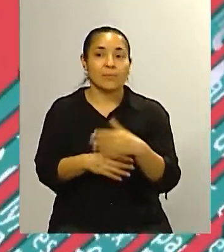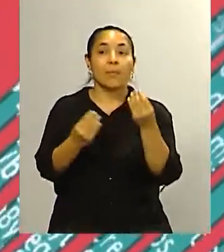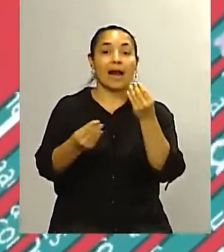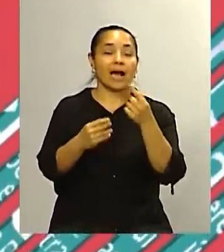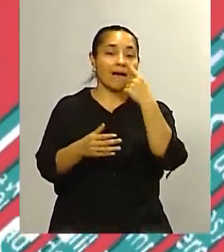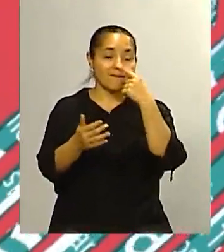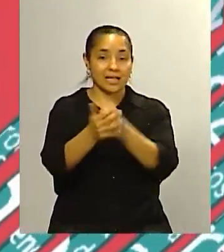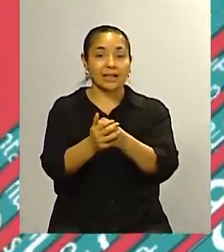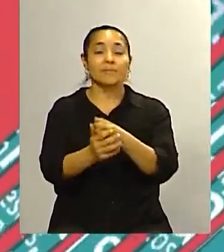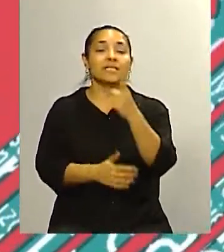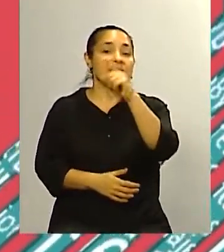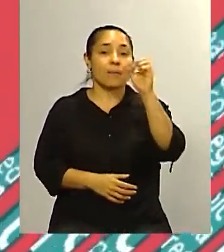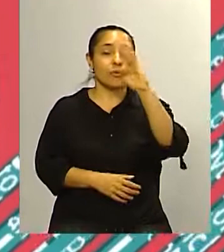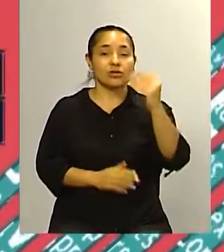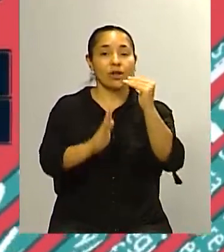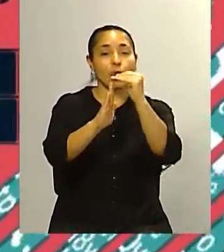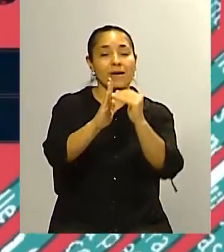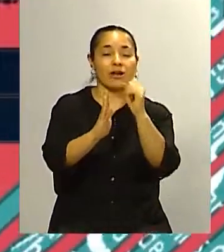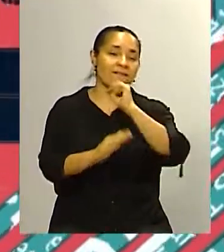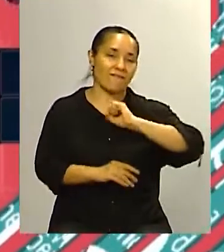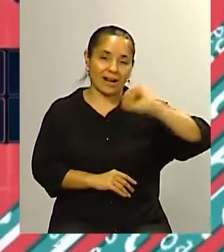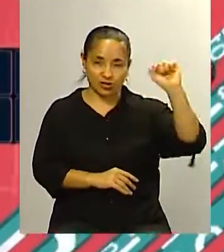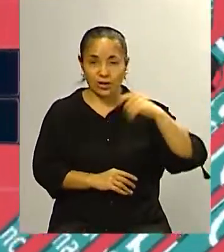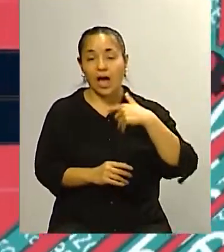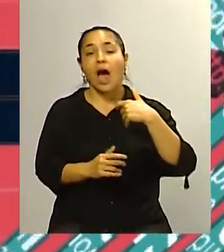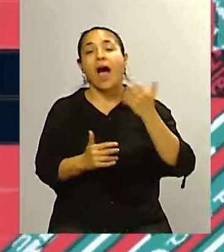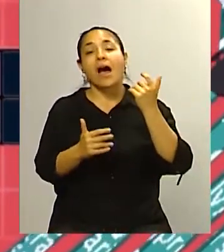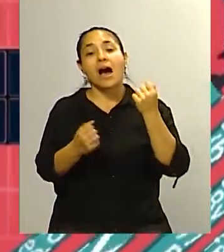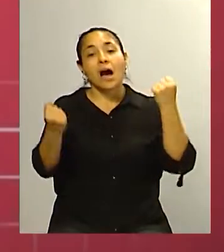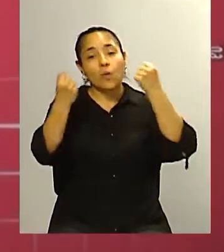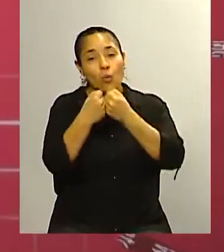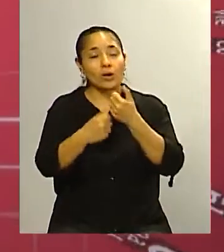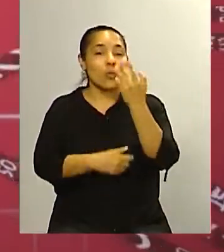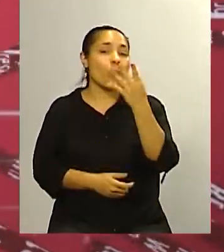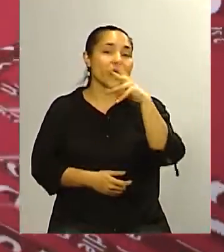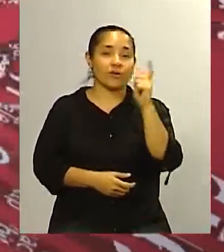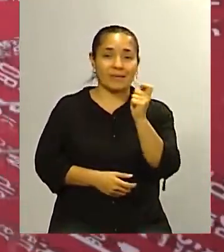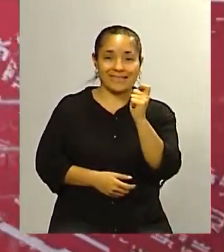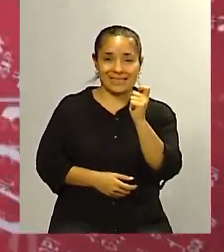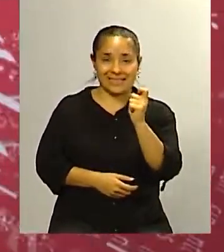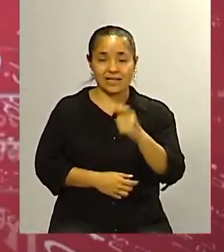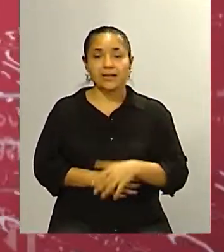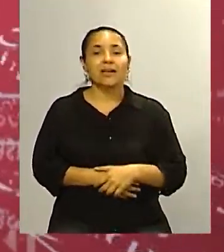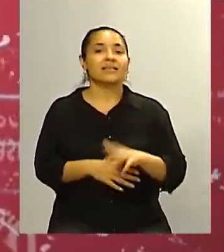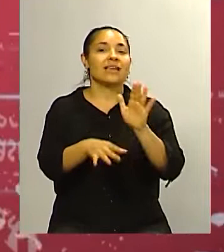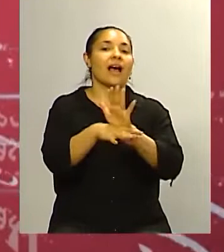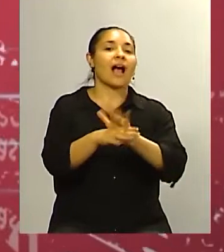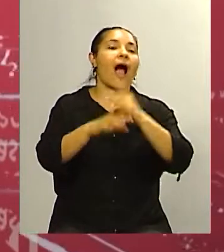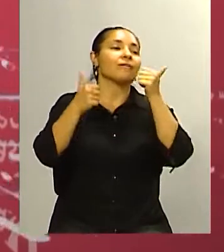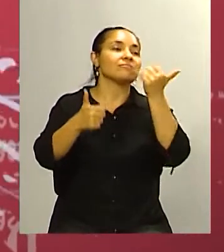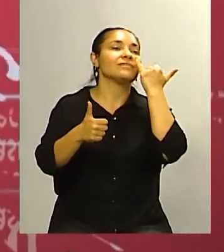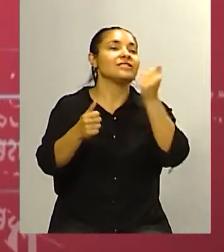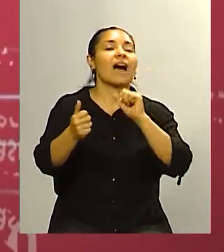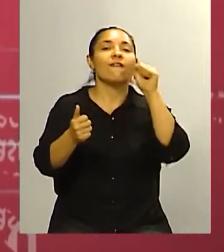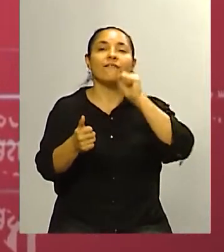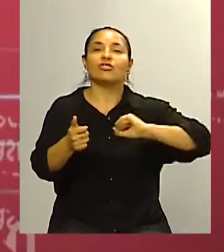a fin de año es simplemente un acuerdo que van a ser cuatro meses pero esto no quiere decir que ha sido la solución para la